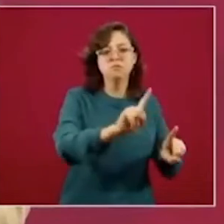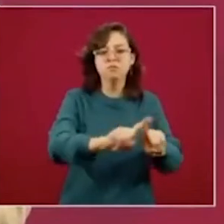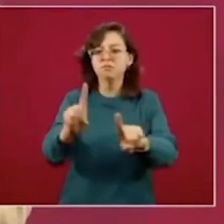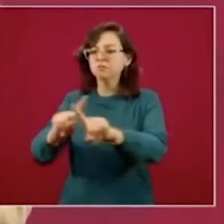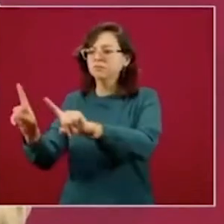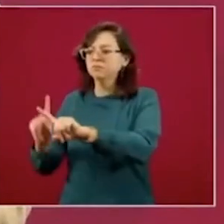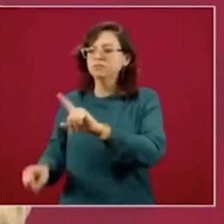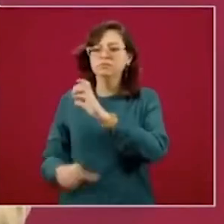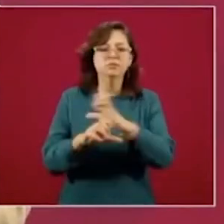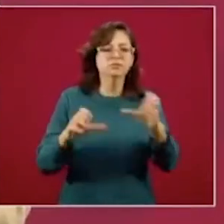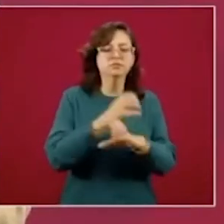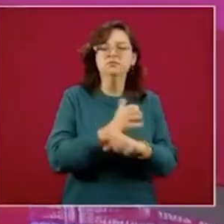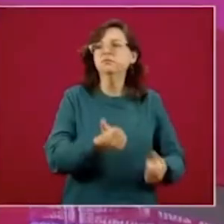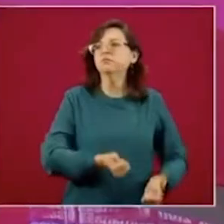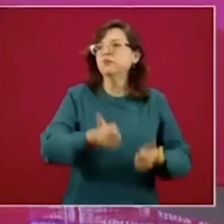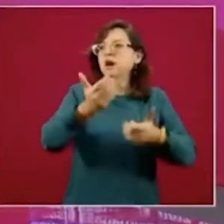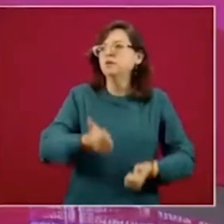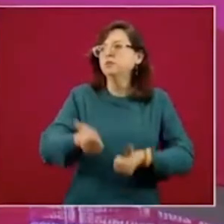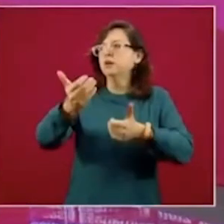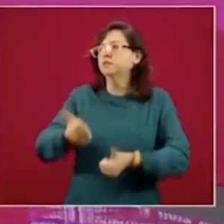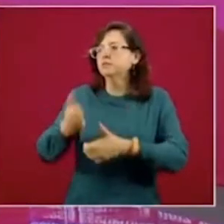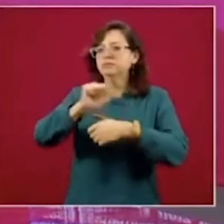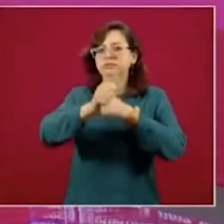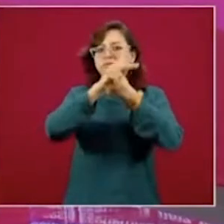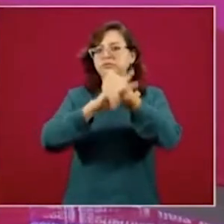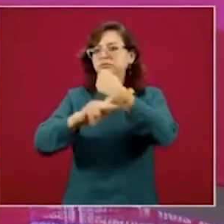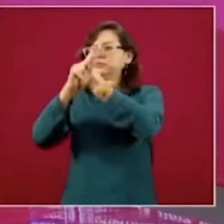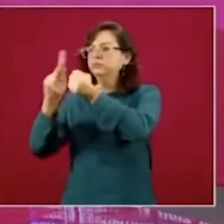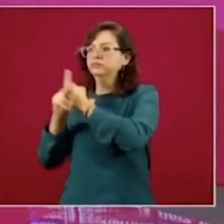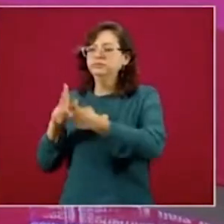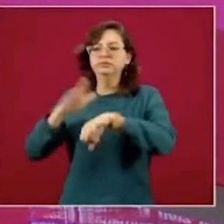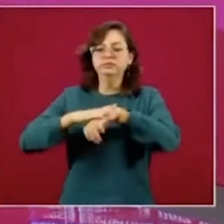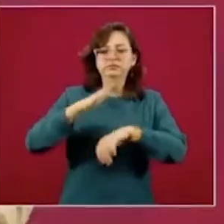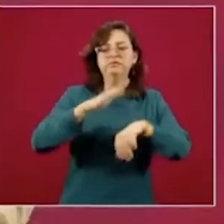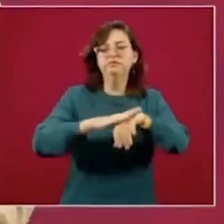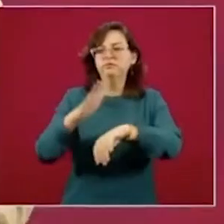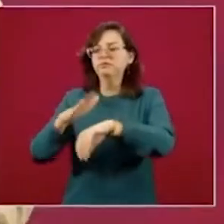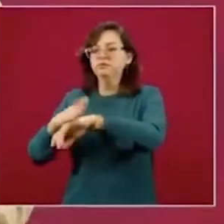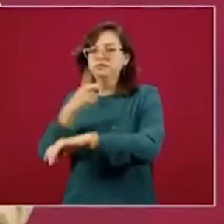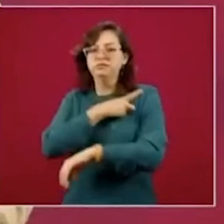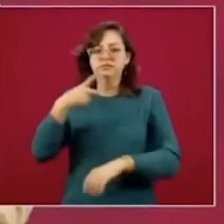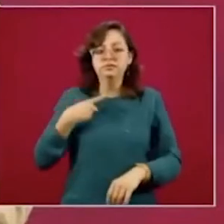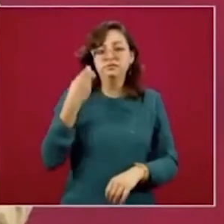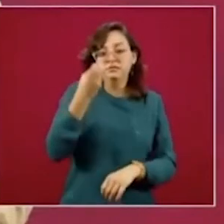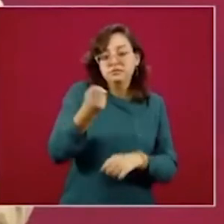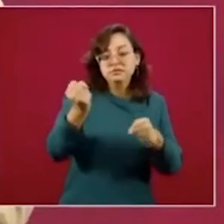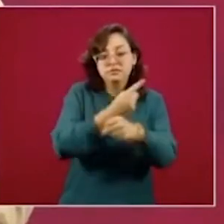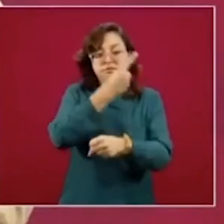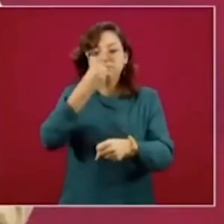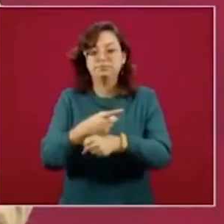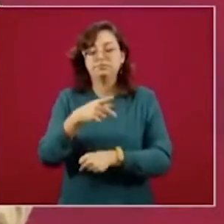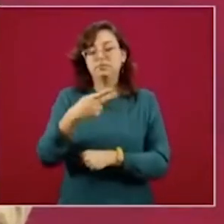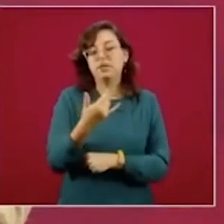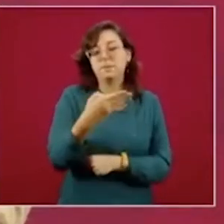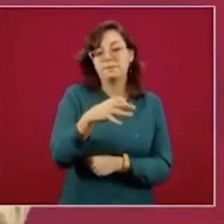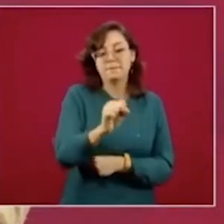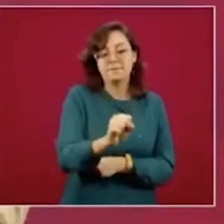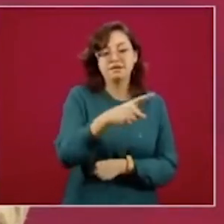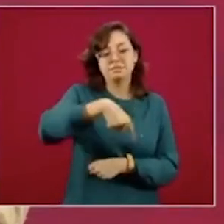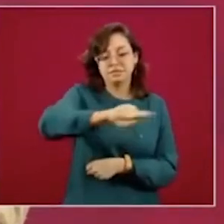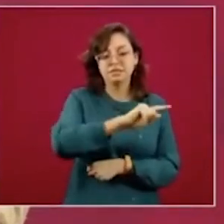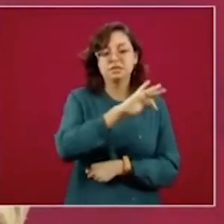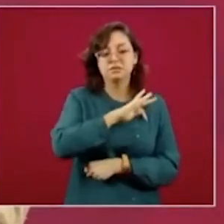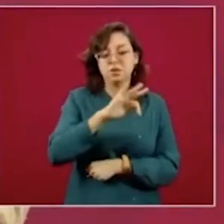sean más productos, que vayan a más lugares, etcétera. Y ahí es donde creo que hay espacio de oportunidad para las micro, pequeñas y